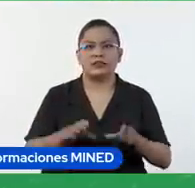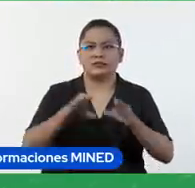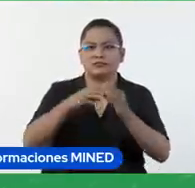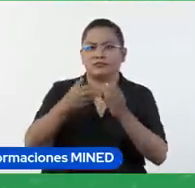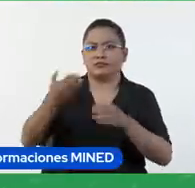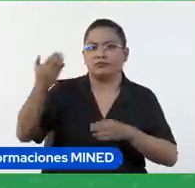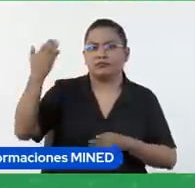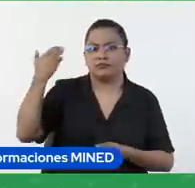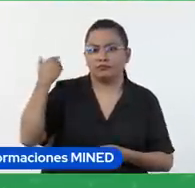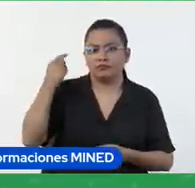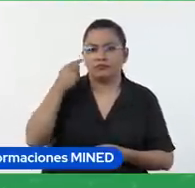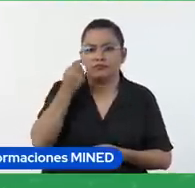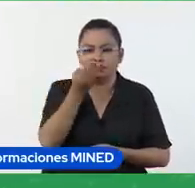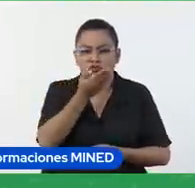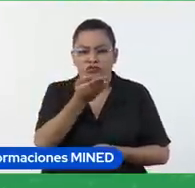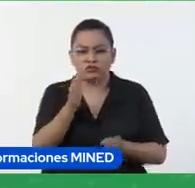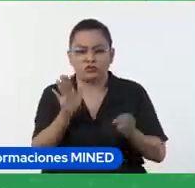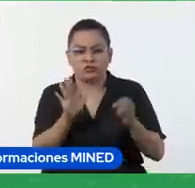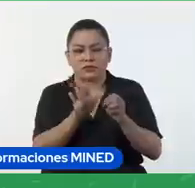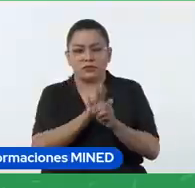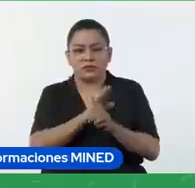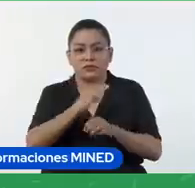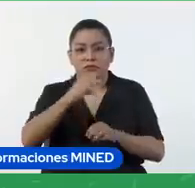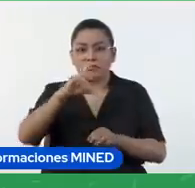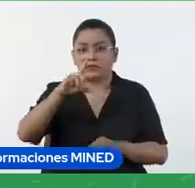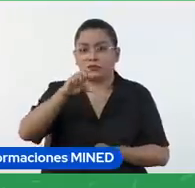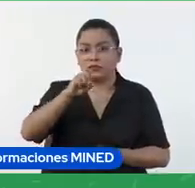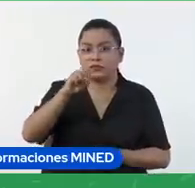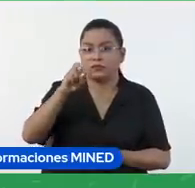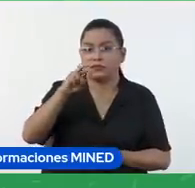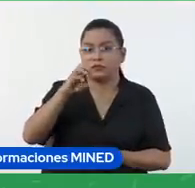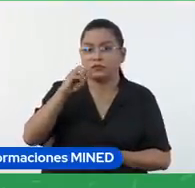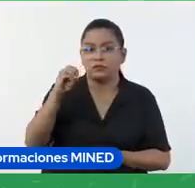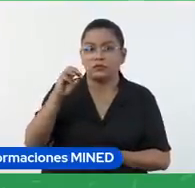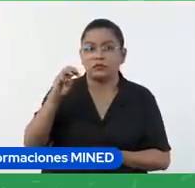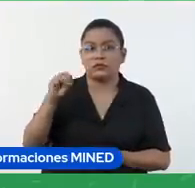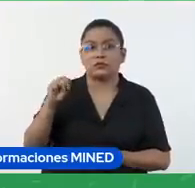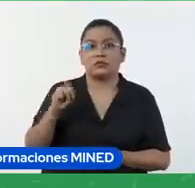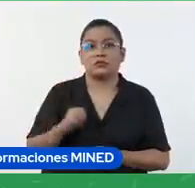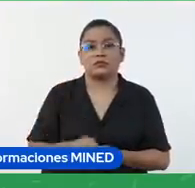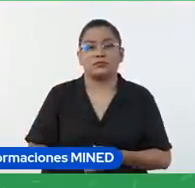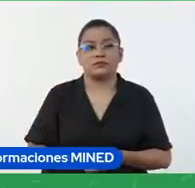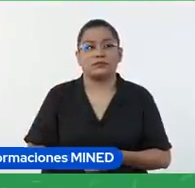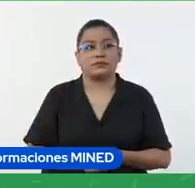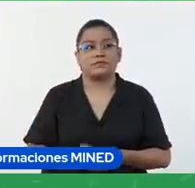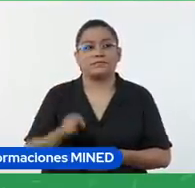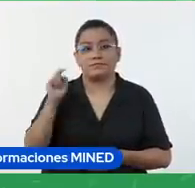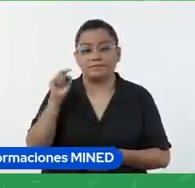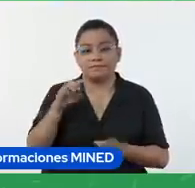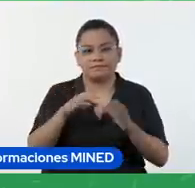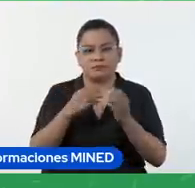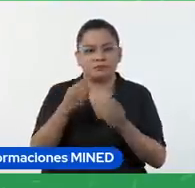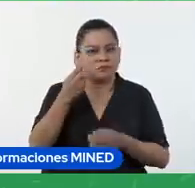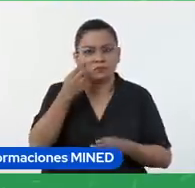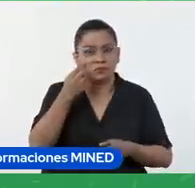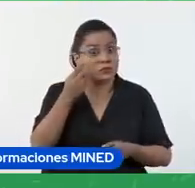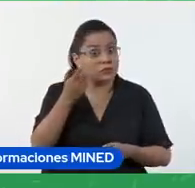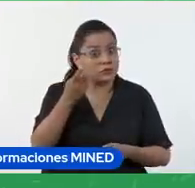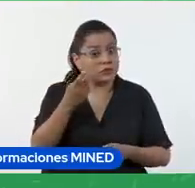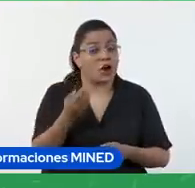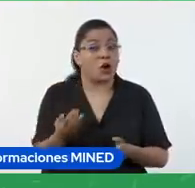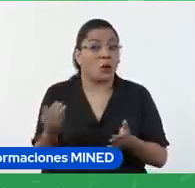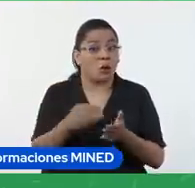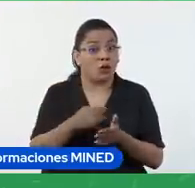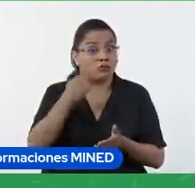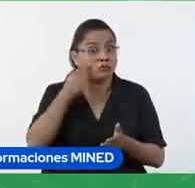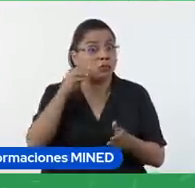sobre complementos de Classroom pero ahí utilicé otra herramienta en esa sesión ya por si no la han visto la pueden ver